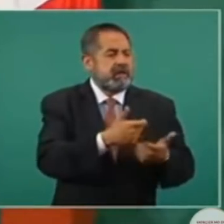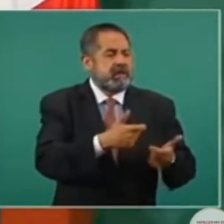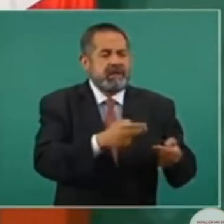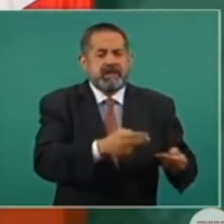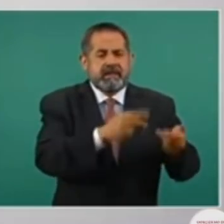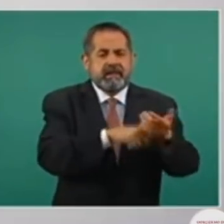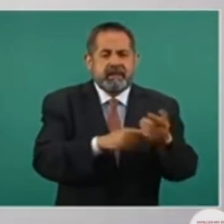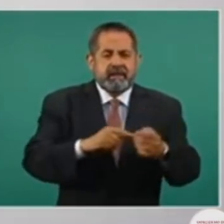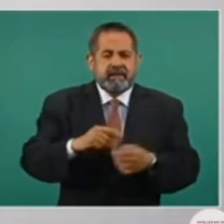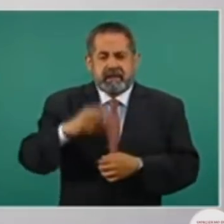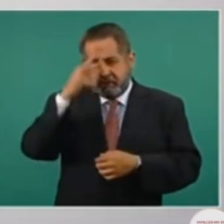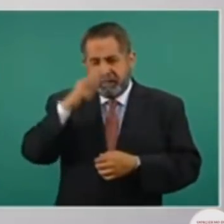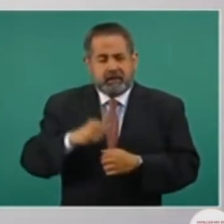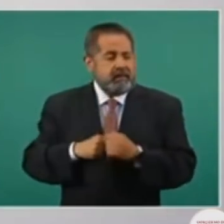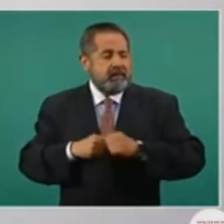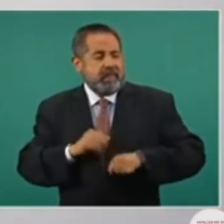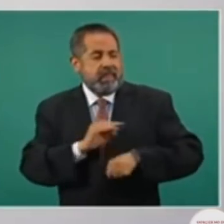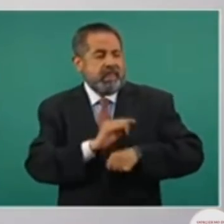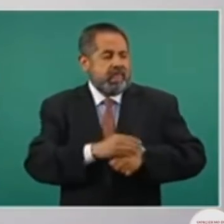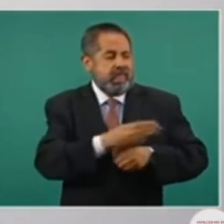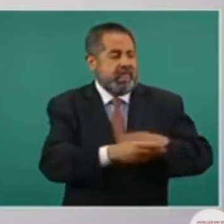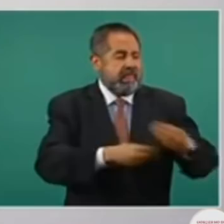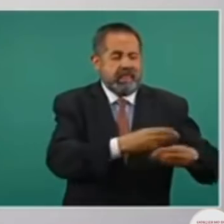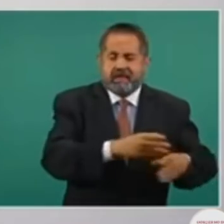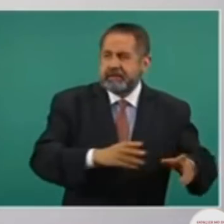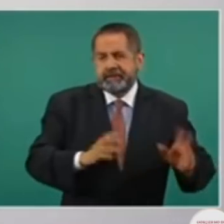influencia de México que están molestos con nosotros